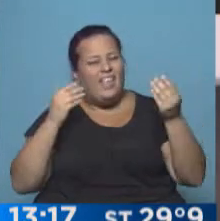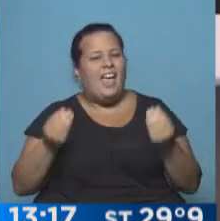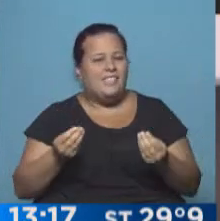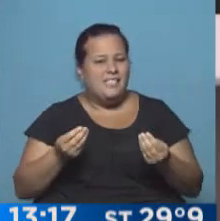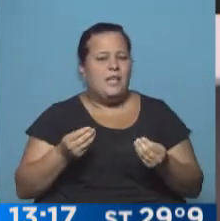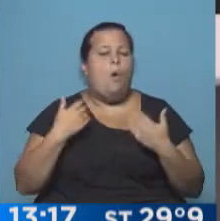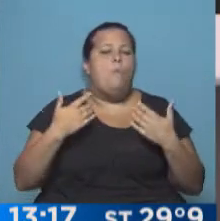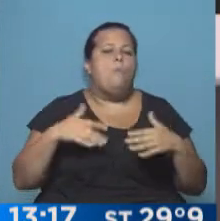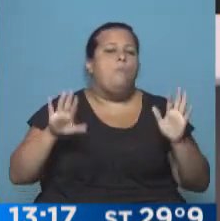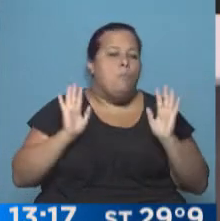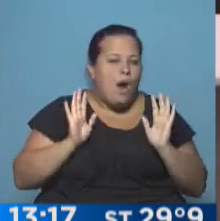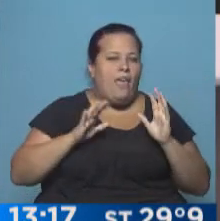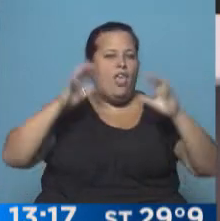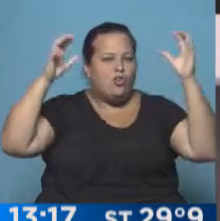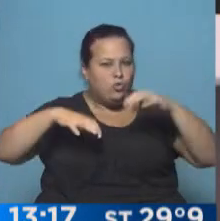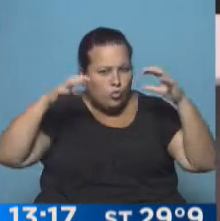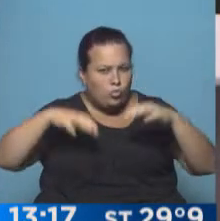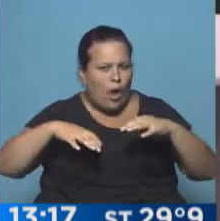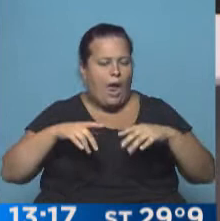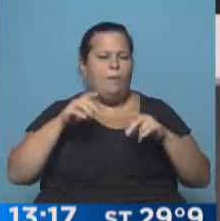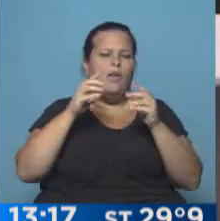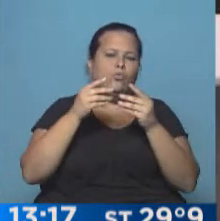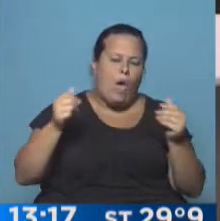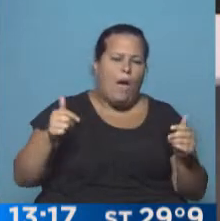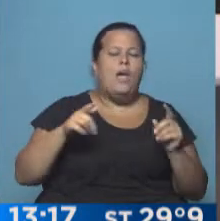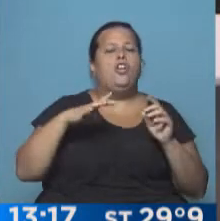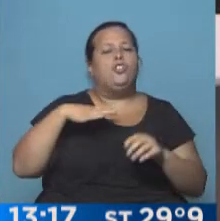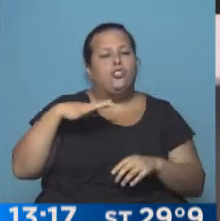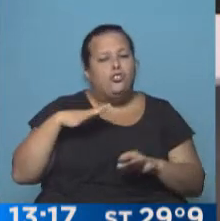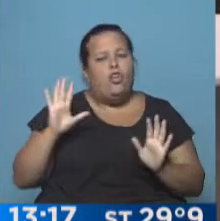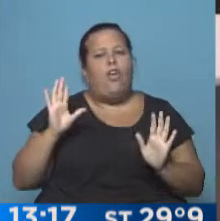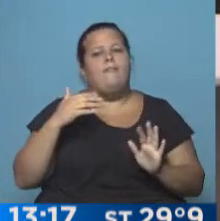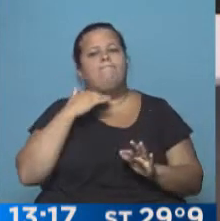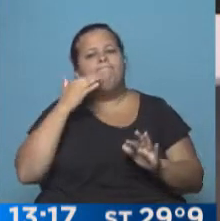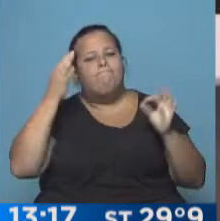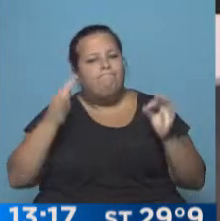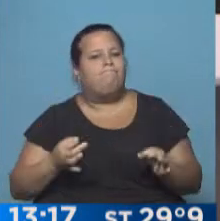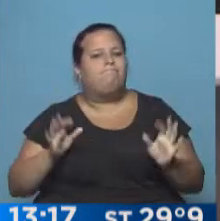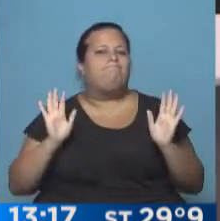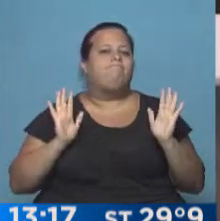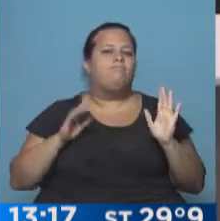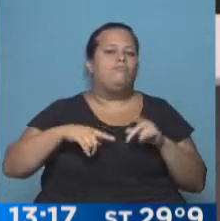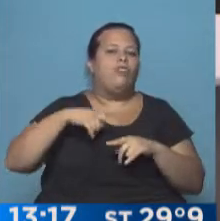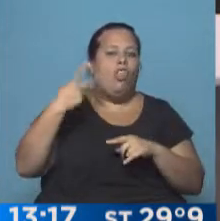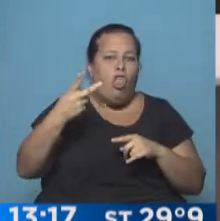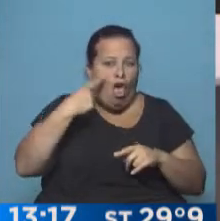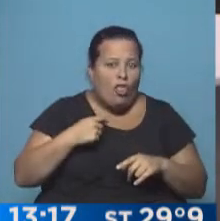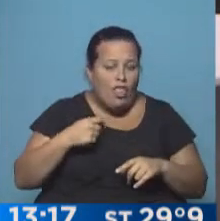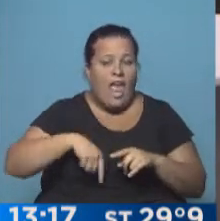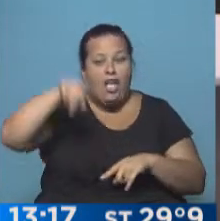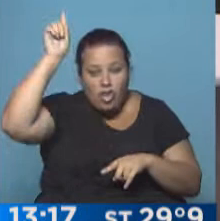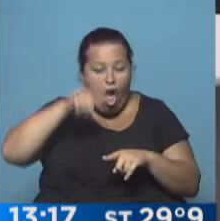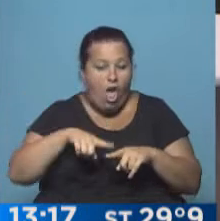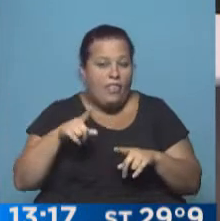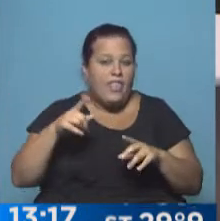hablando de la probabilidad de chaparrones en forma débil y aislada. Todavía no está dicho que durante los dos días, las 24